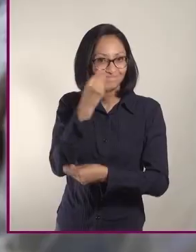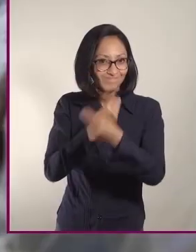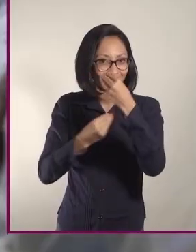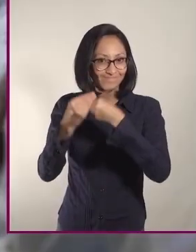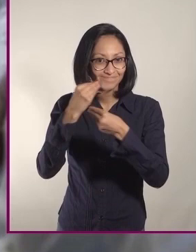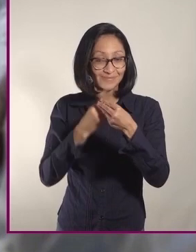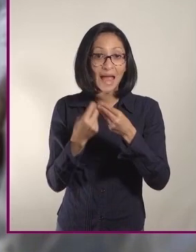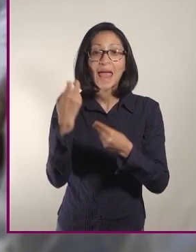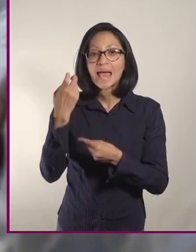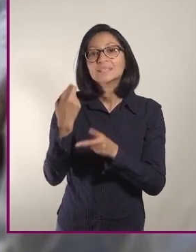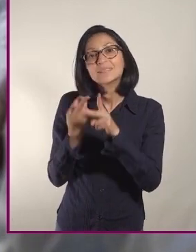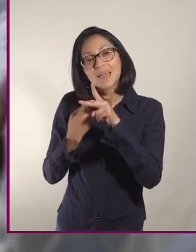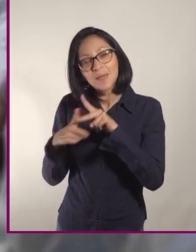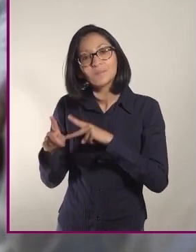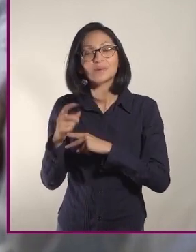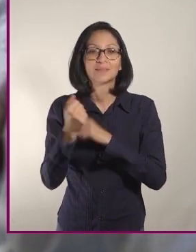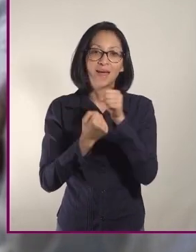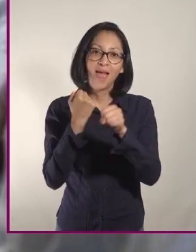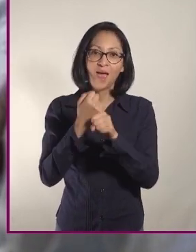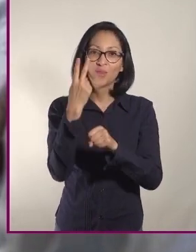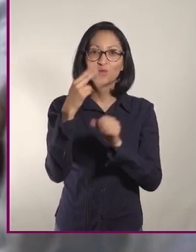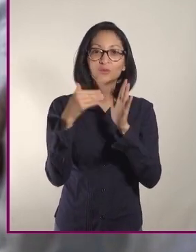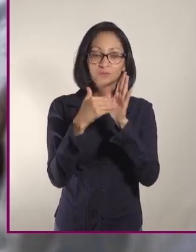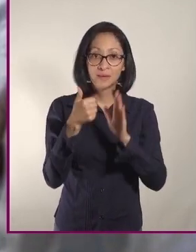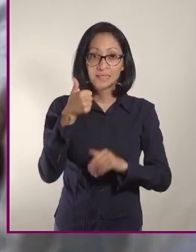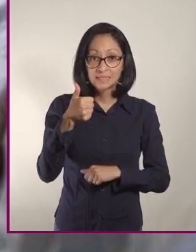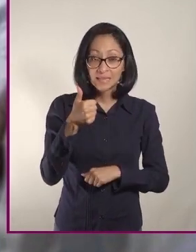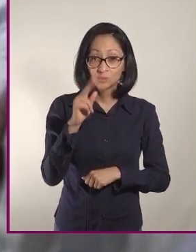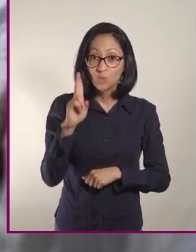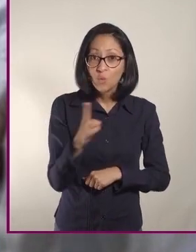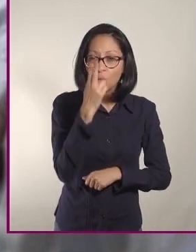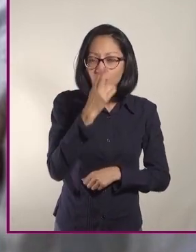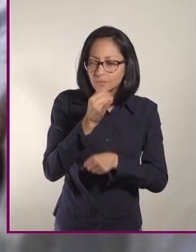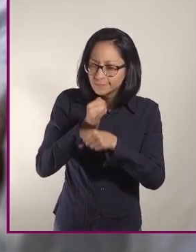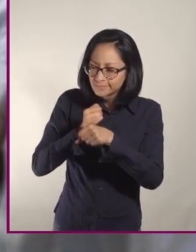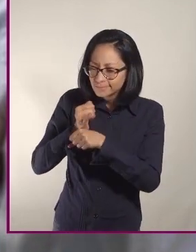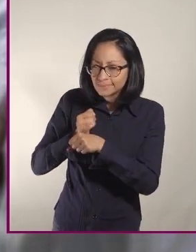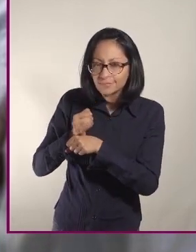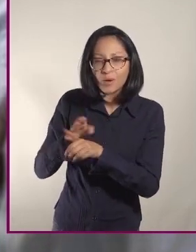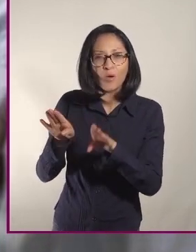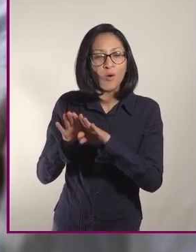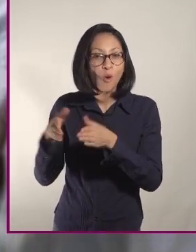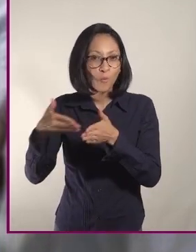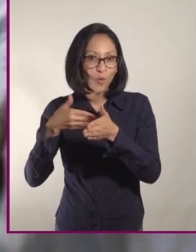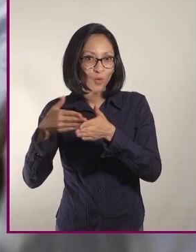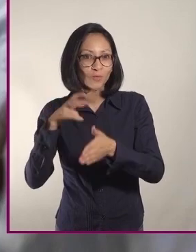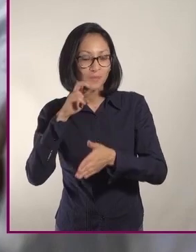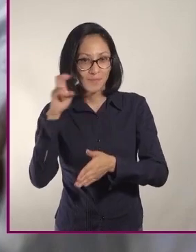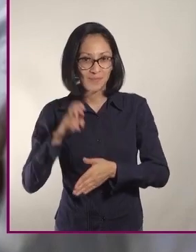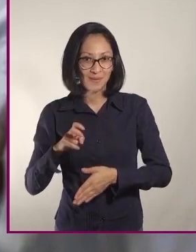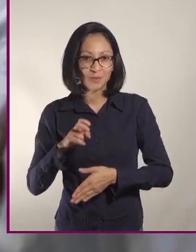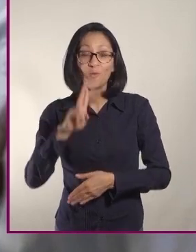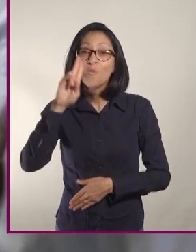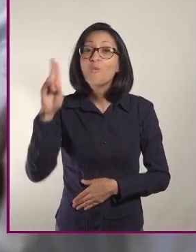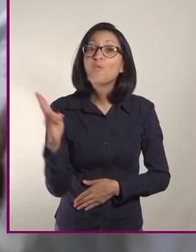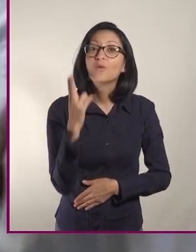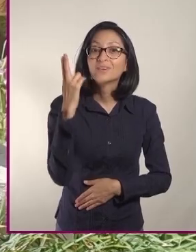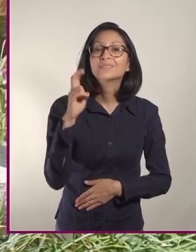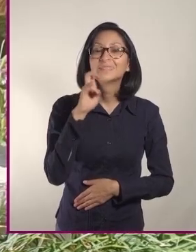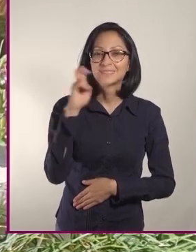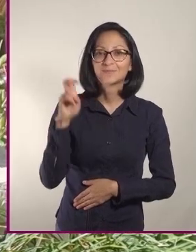decidieron fundar en 2006 una universidad especializada al respecto. La Universidad de la Pizza,